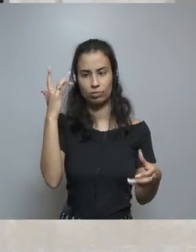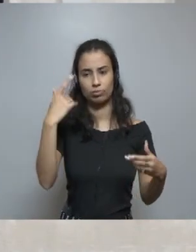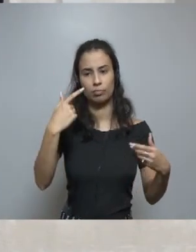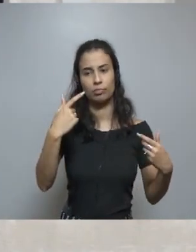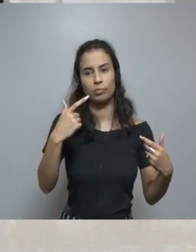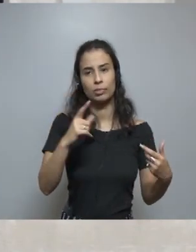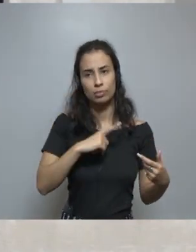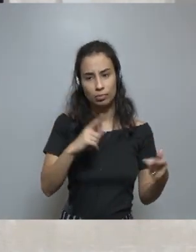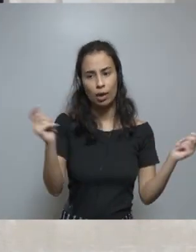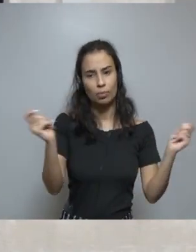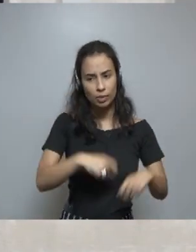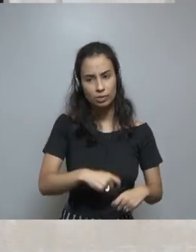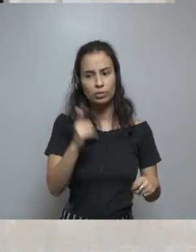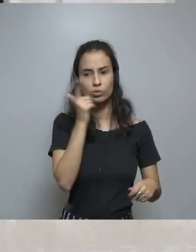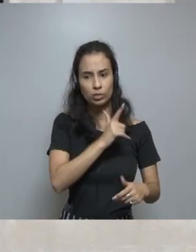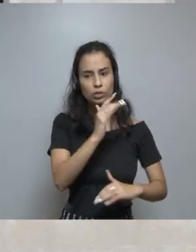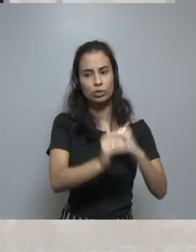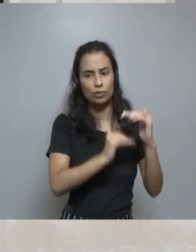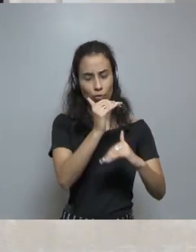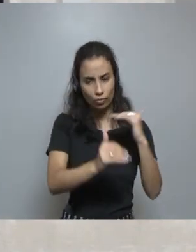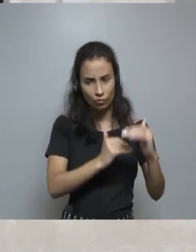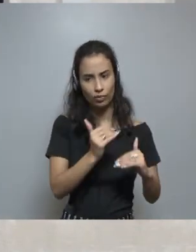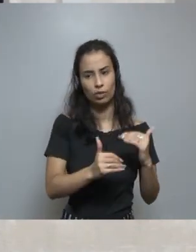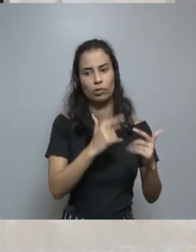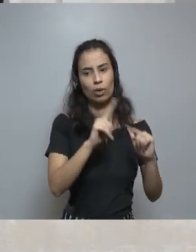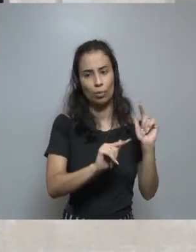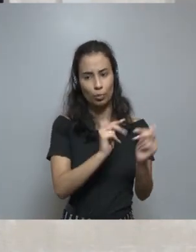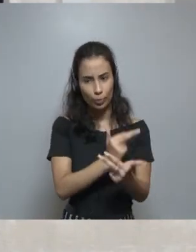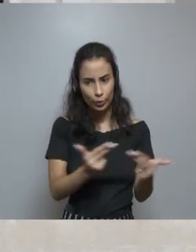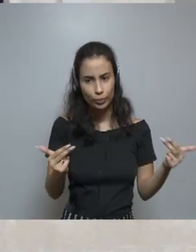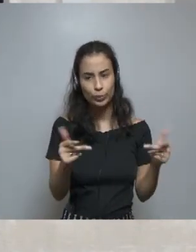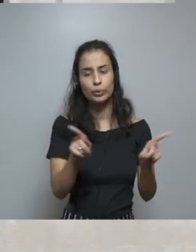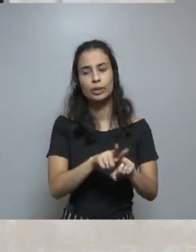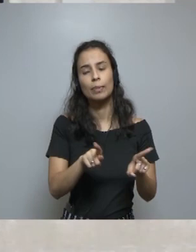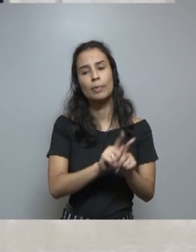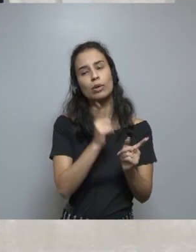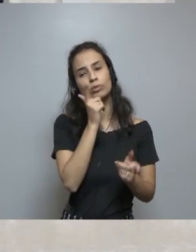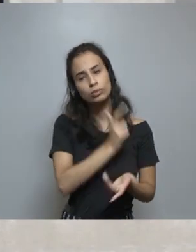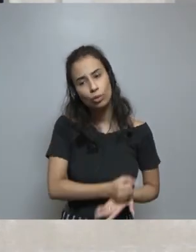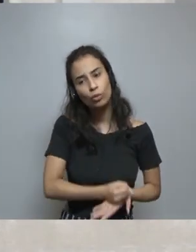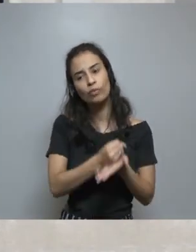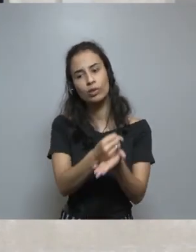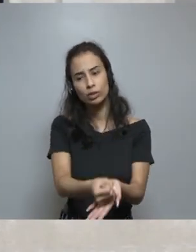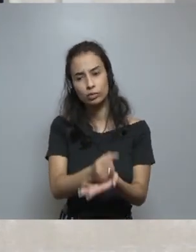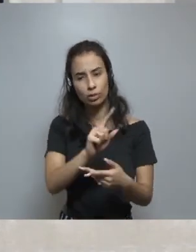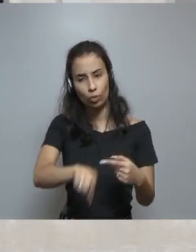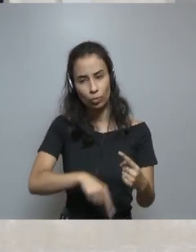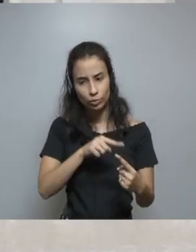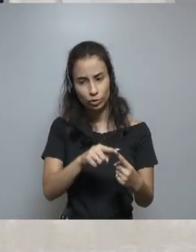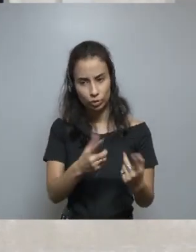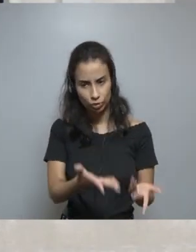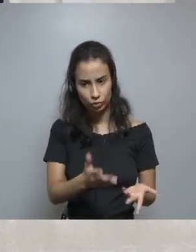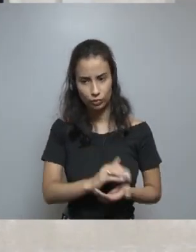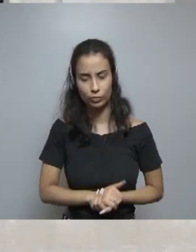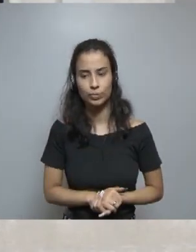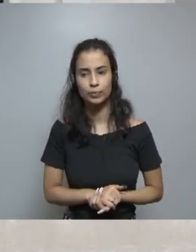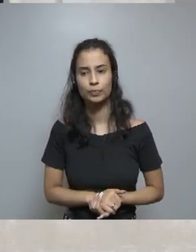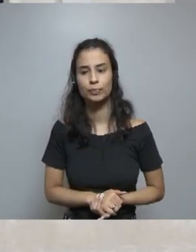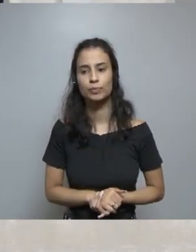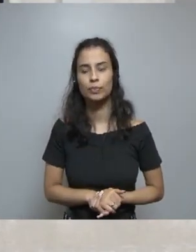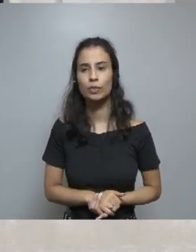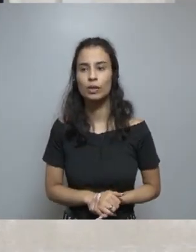personas necesarias para desarrollar un producto e entregar un objetivo propuesto.